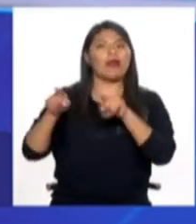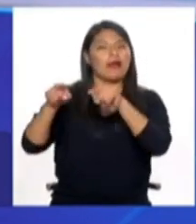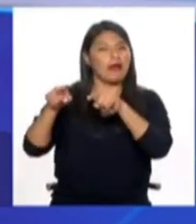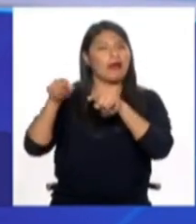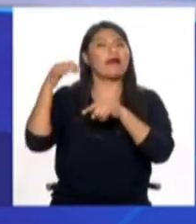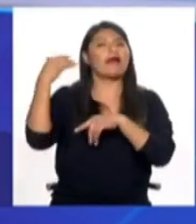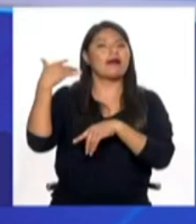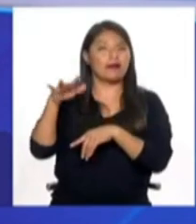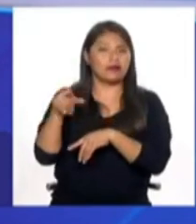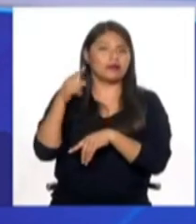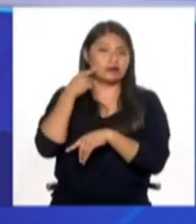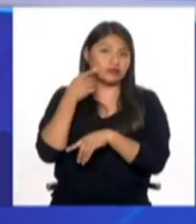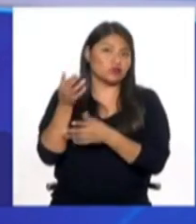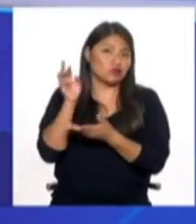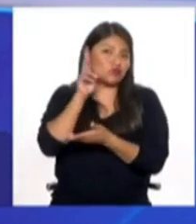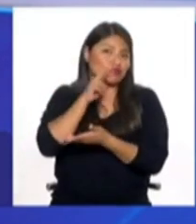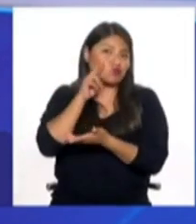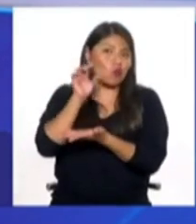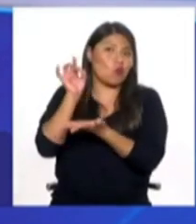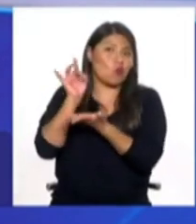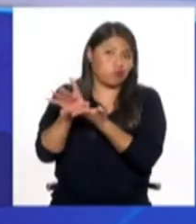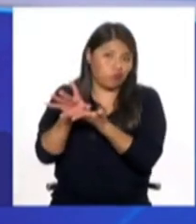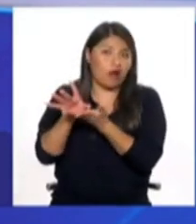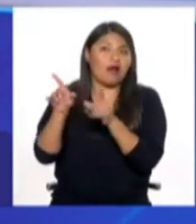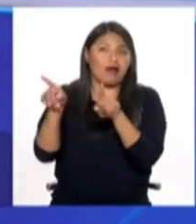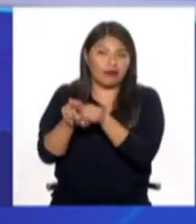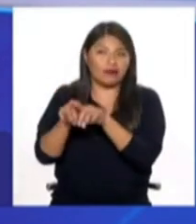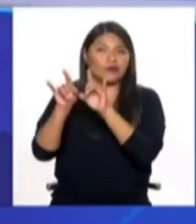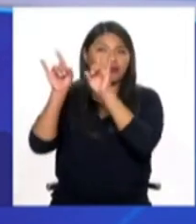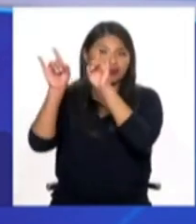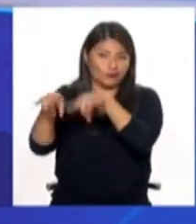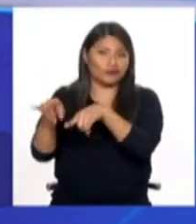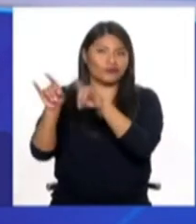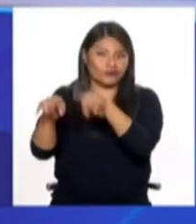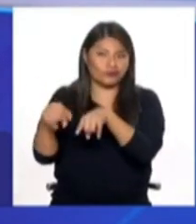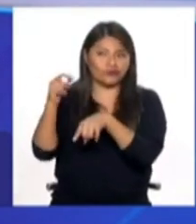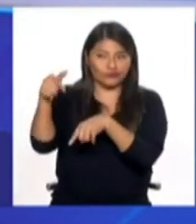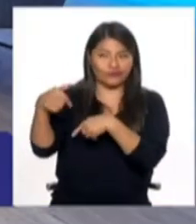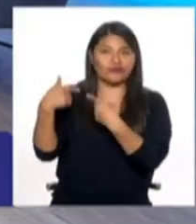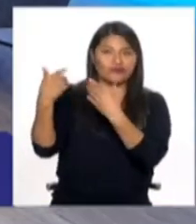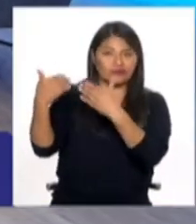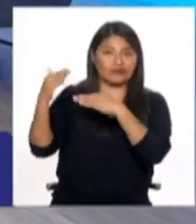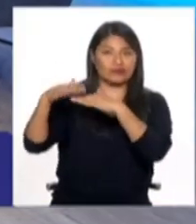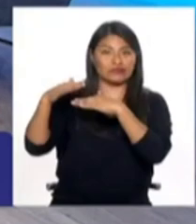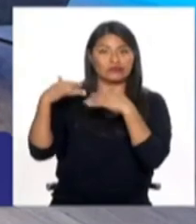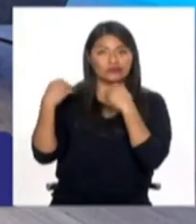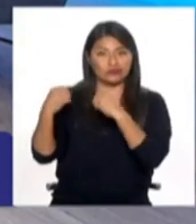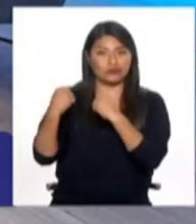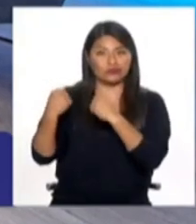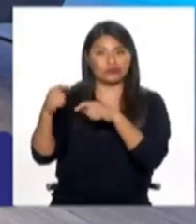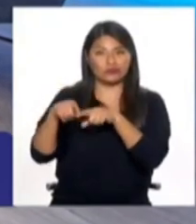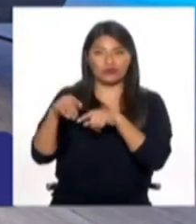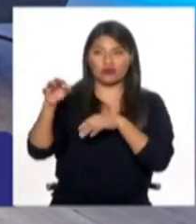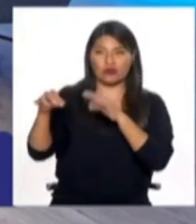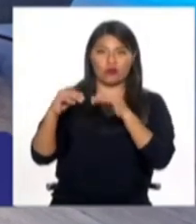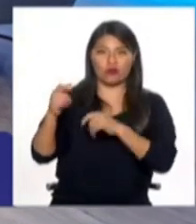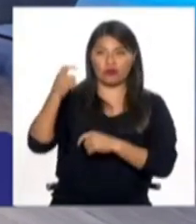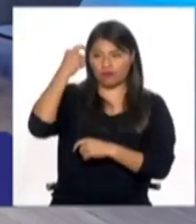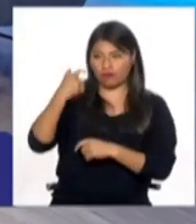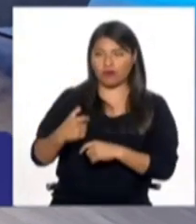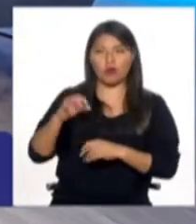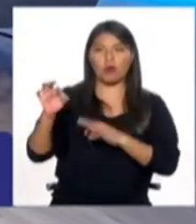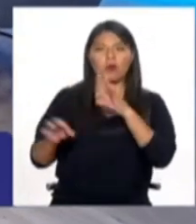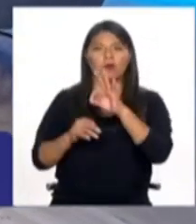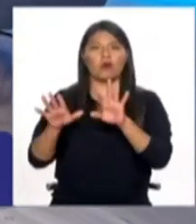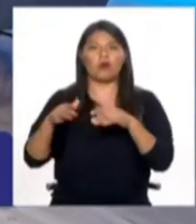humanidad y obviamente esto tiene una connotación sumamente fuerte en torno a lo que ha